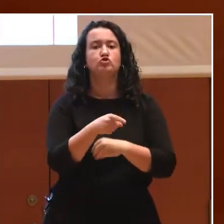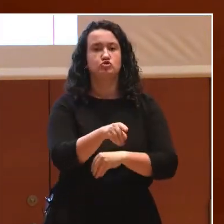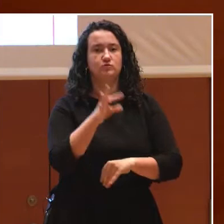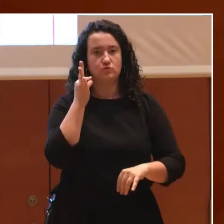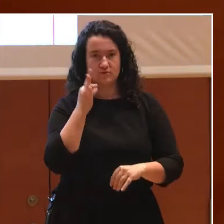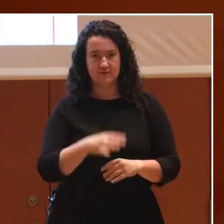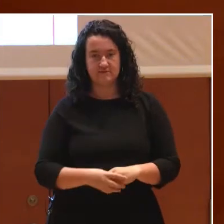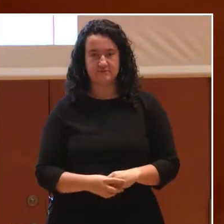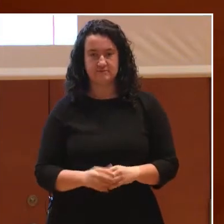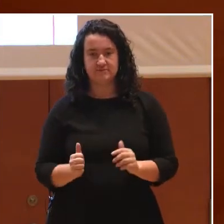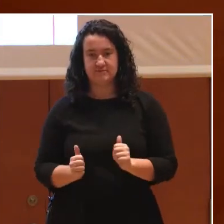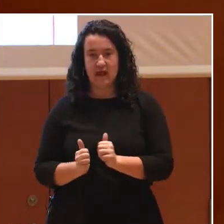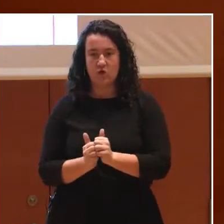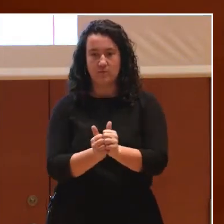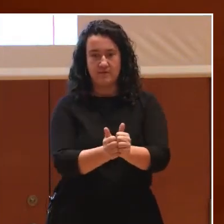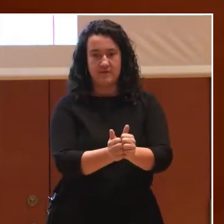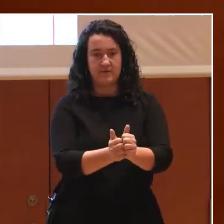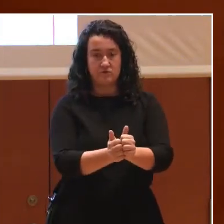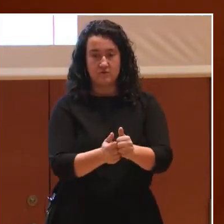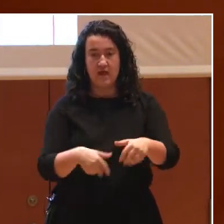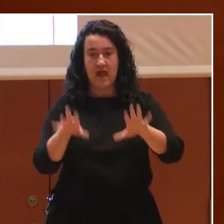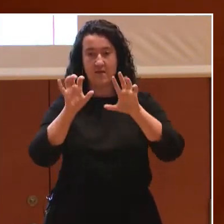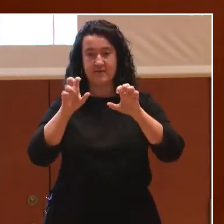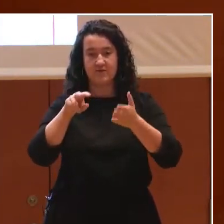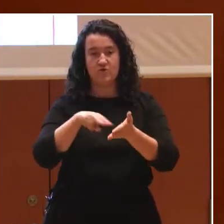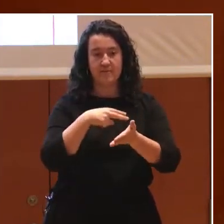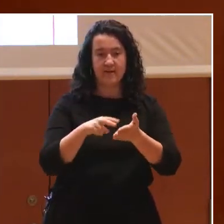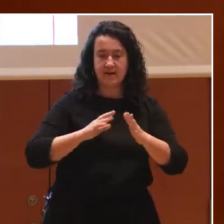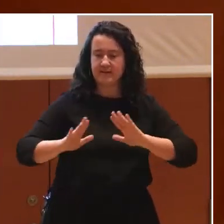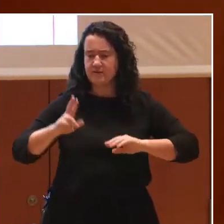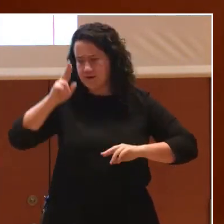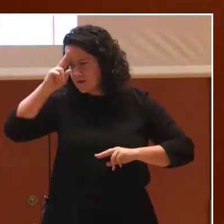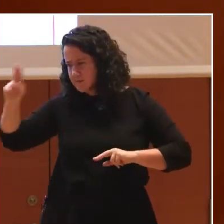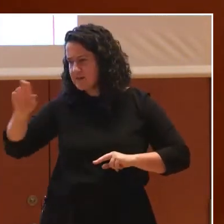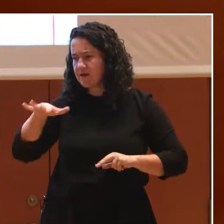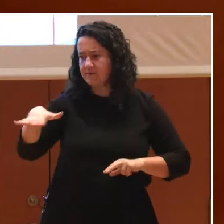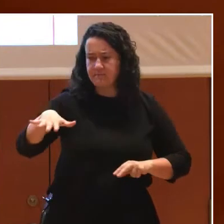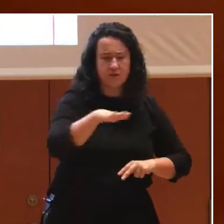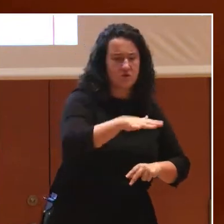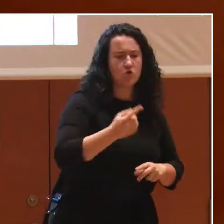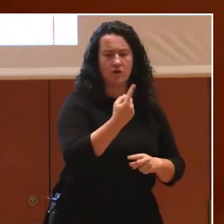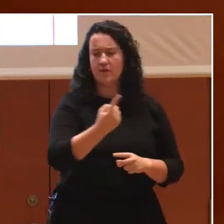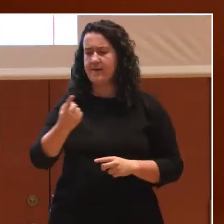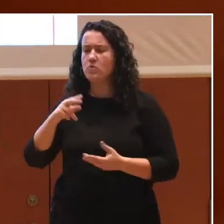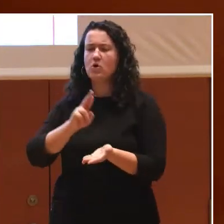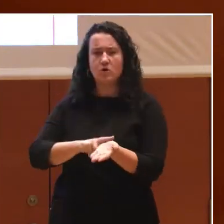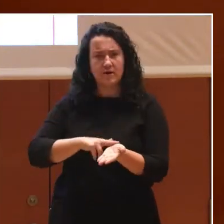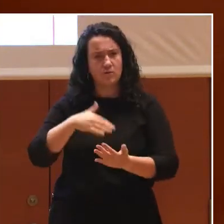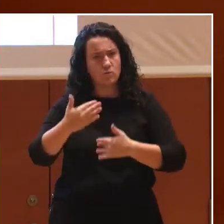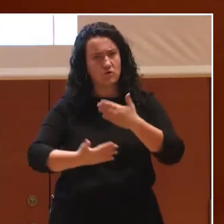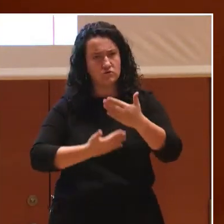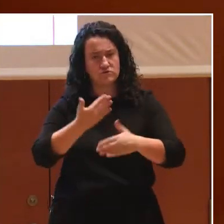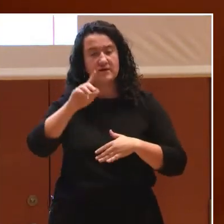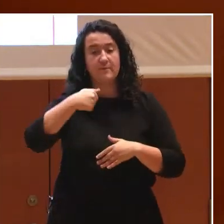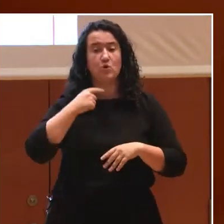recordaba Jesús, aprendiendo a bailar, a respetar el espacio de cada una, los ritmos, también las culturas